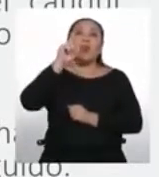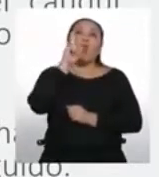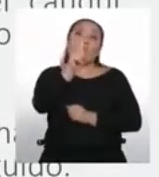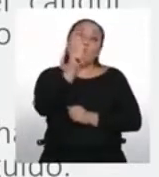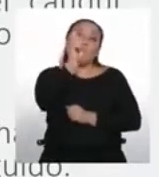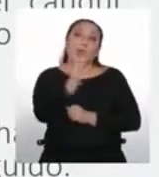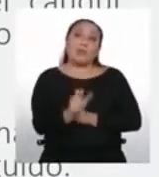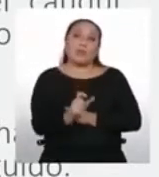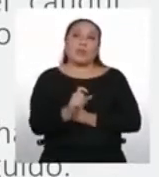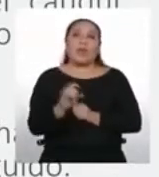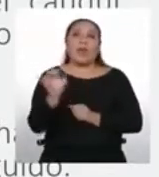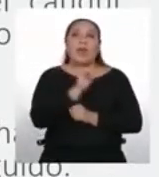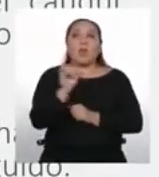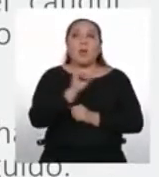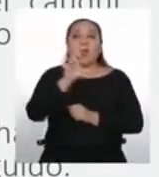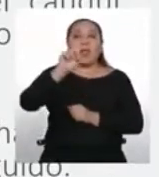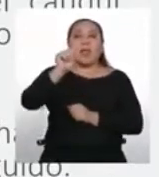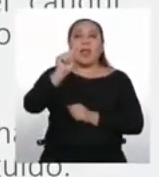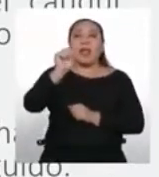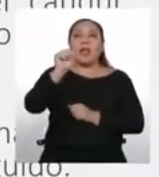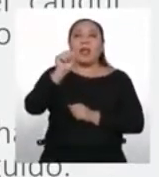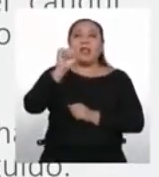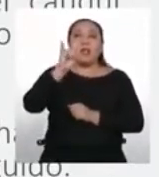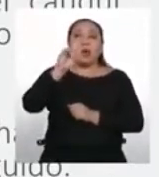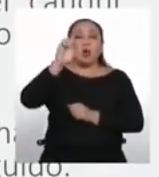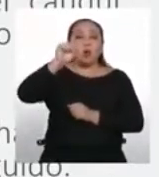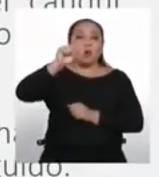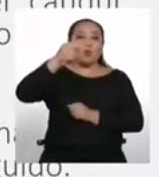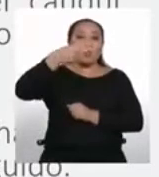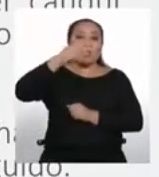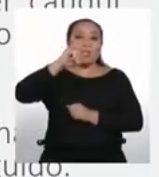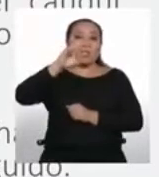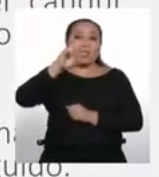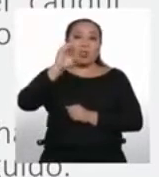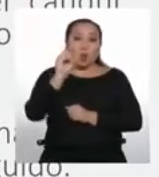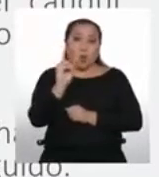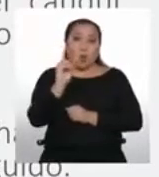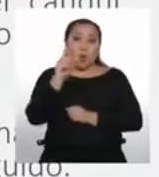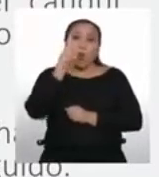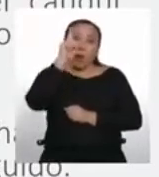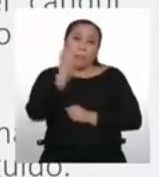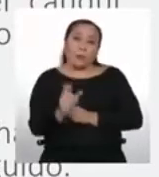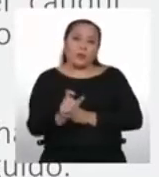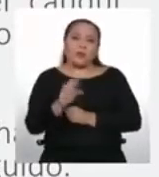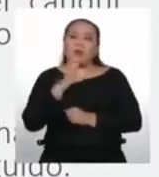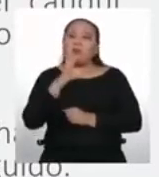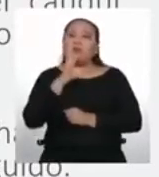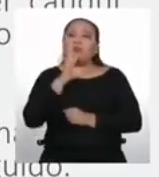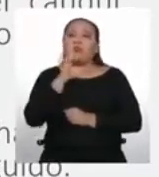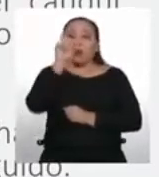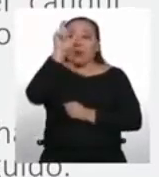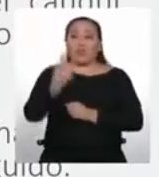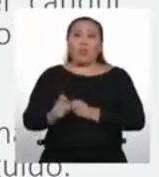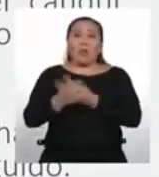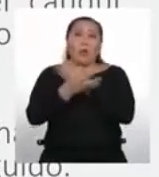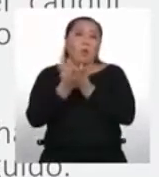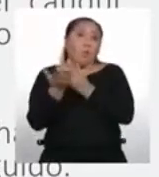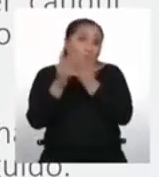con la lengua Taushiro. Esto significa que, cuando sus hablantes mueran, la lengua se habrá extinguido.